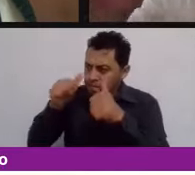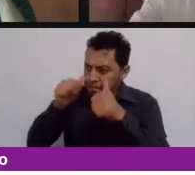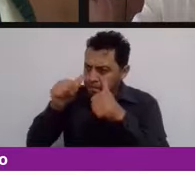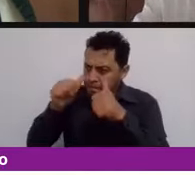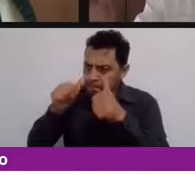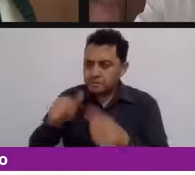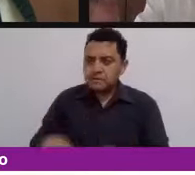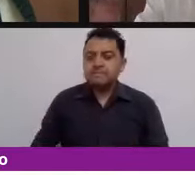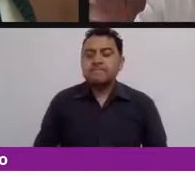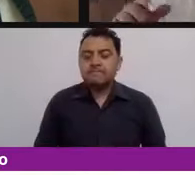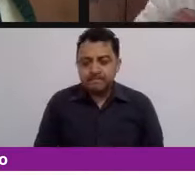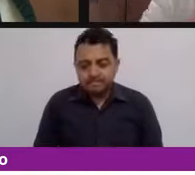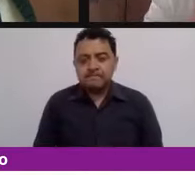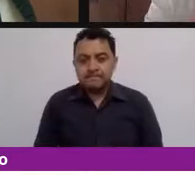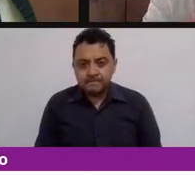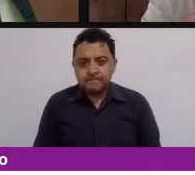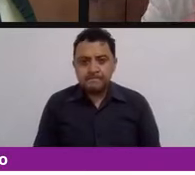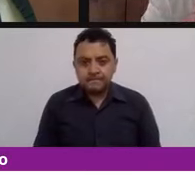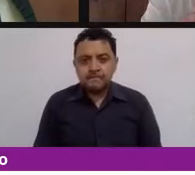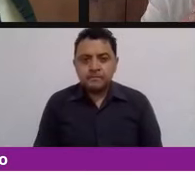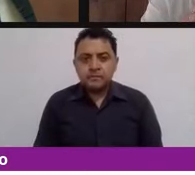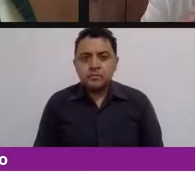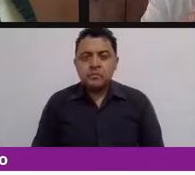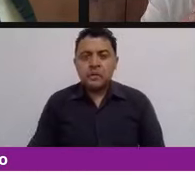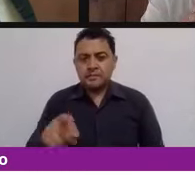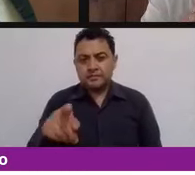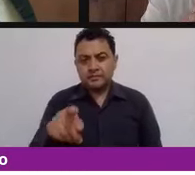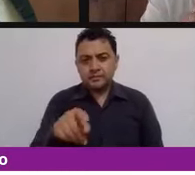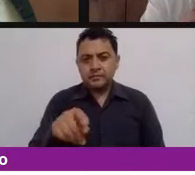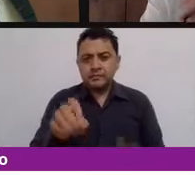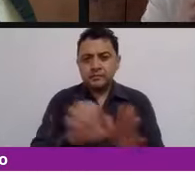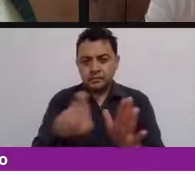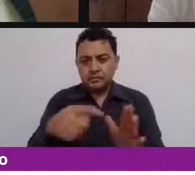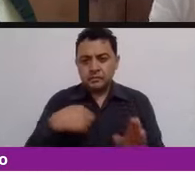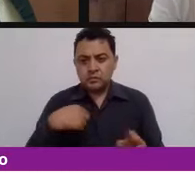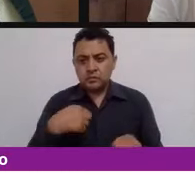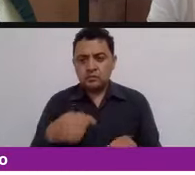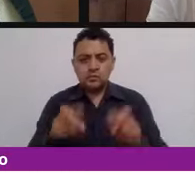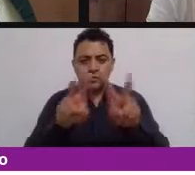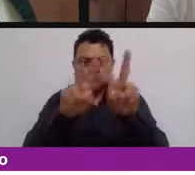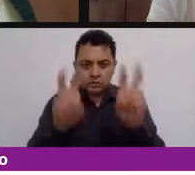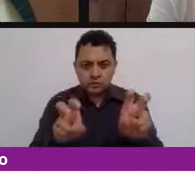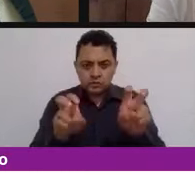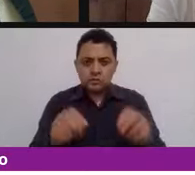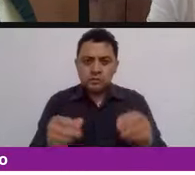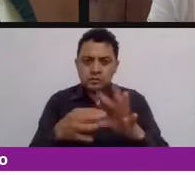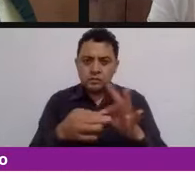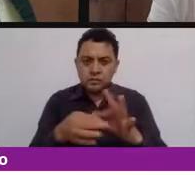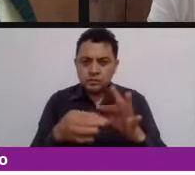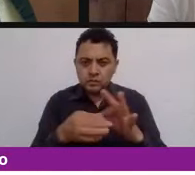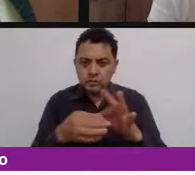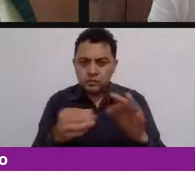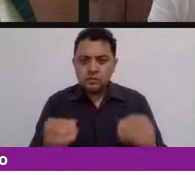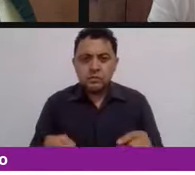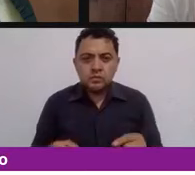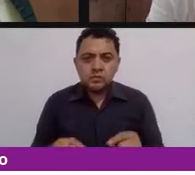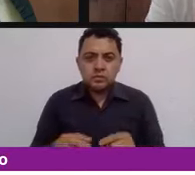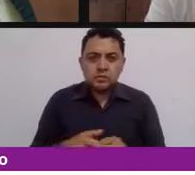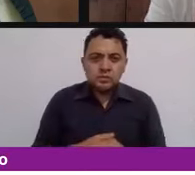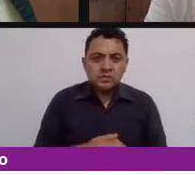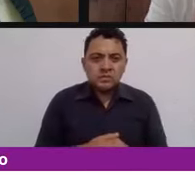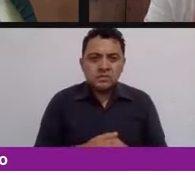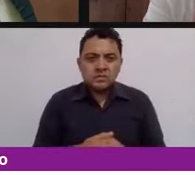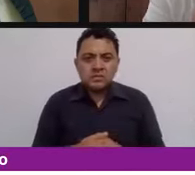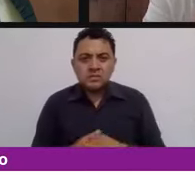mi día a día yo por ejemplo te daré temas en algún momento y creo que ese gobierno se rescató el civismo que se lo habíamos